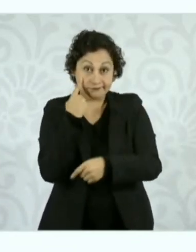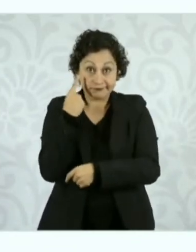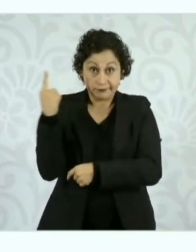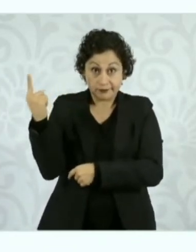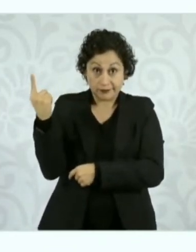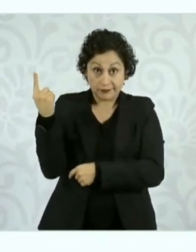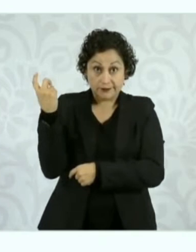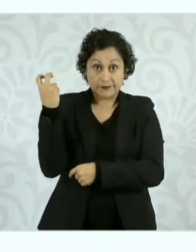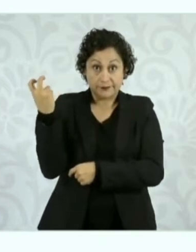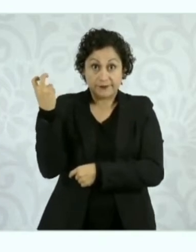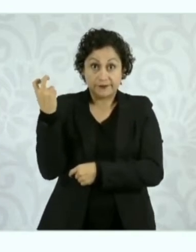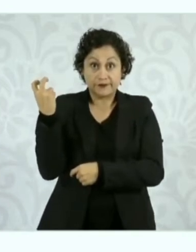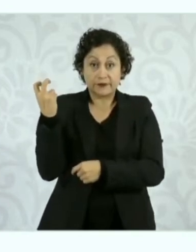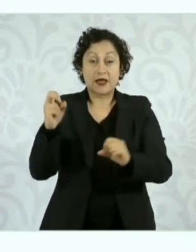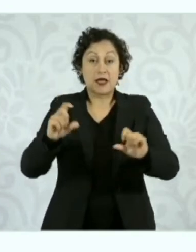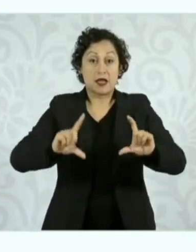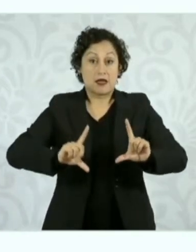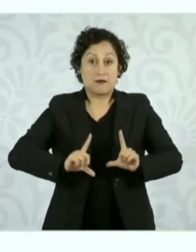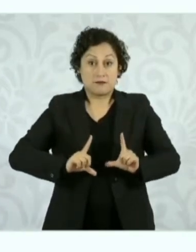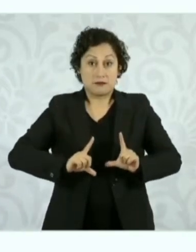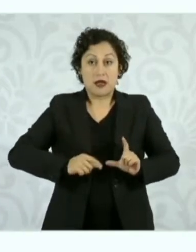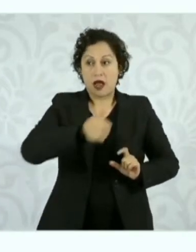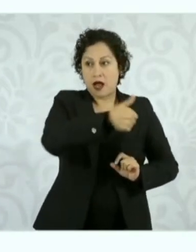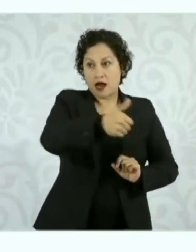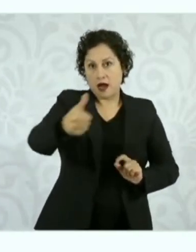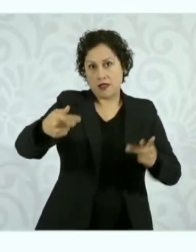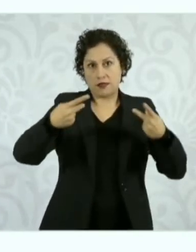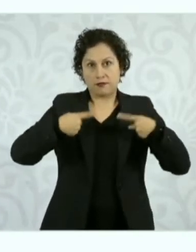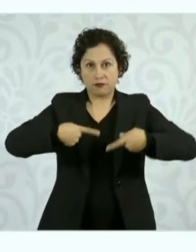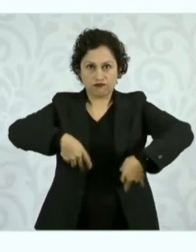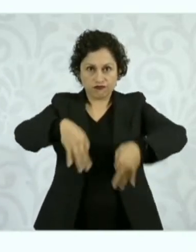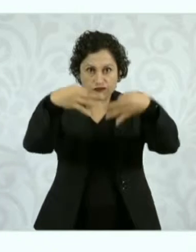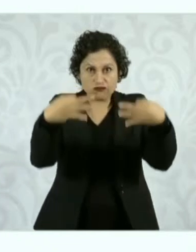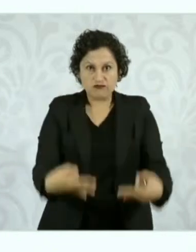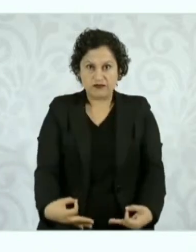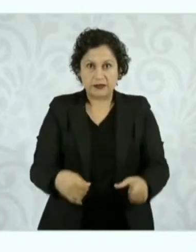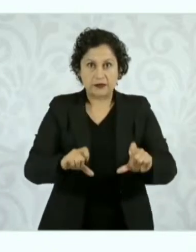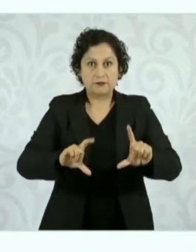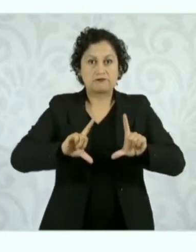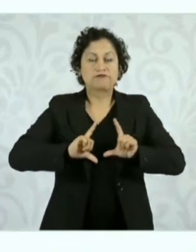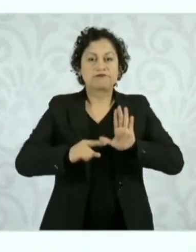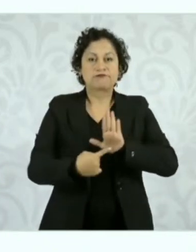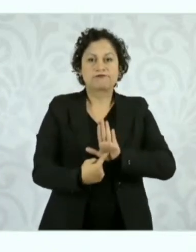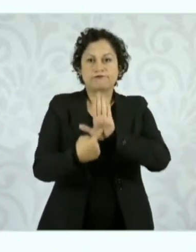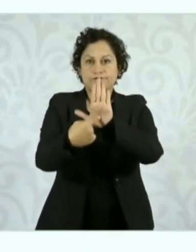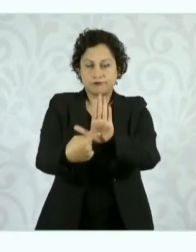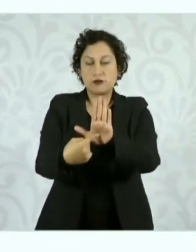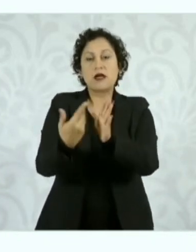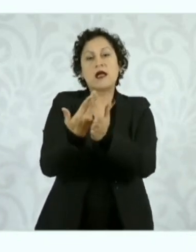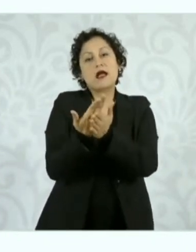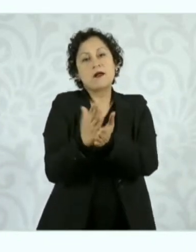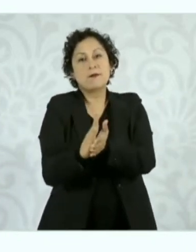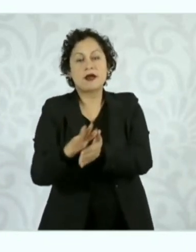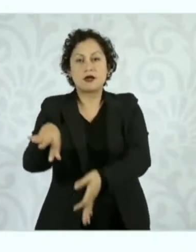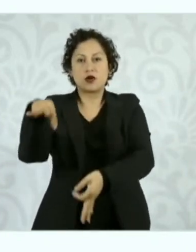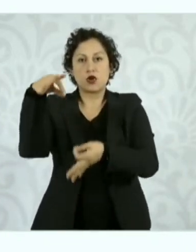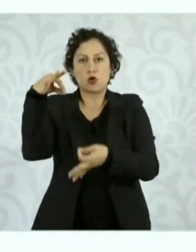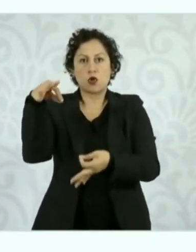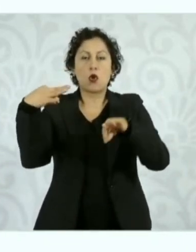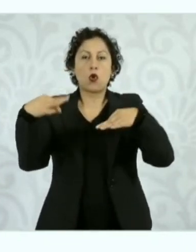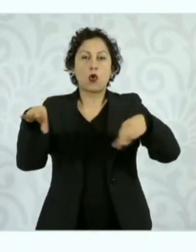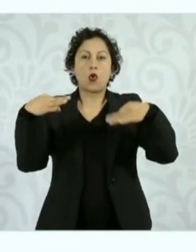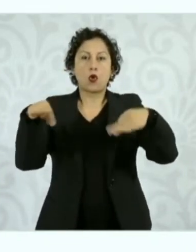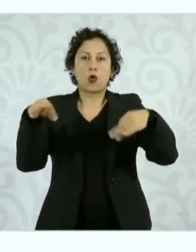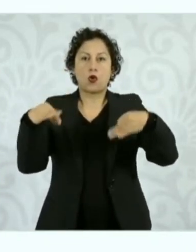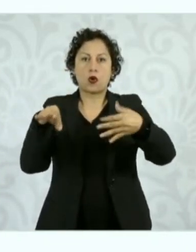que tanto la credencial que porta cada verificador o verificadora de la Profeco, así como el oficio, cumplan con los